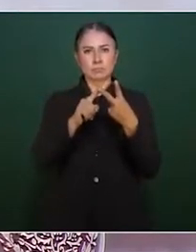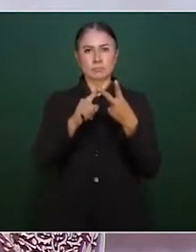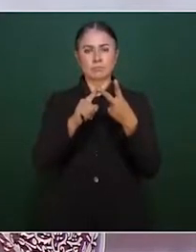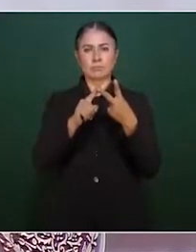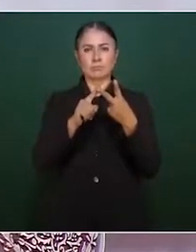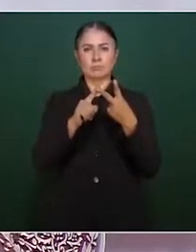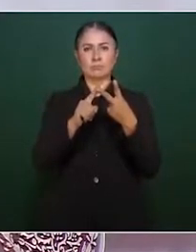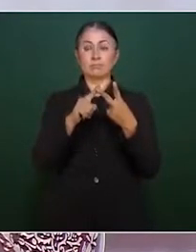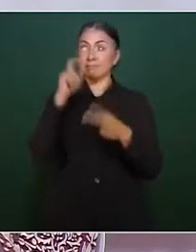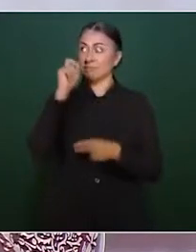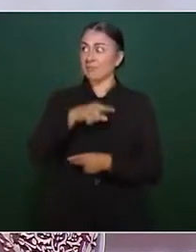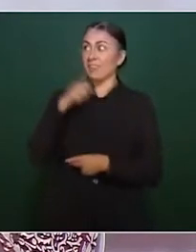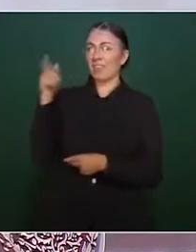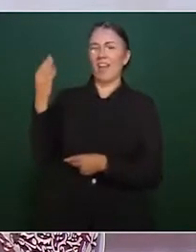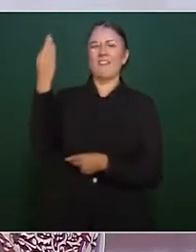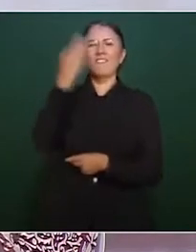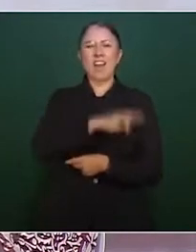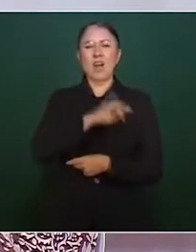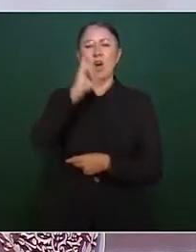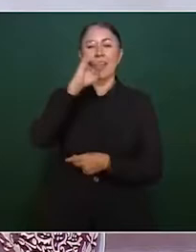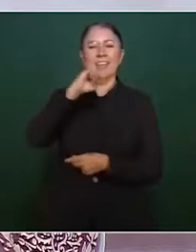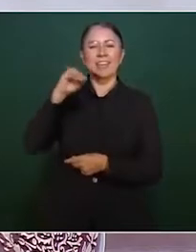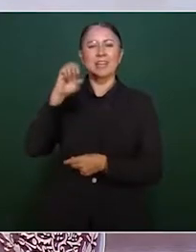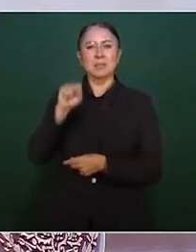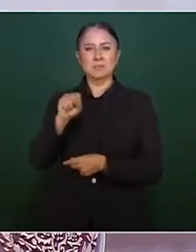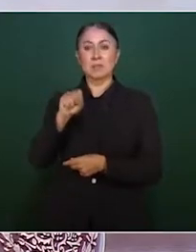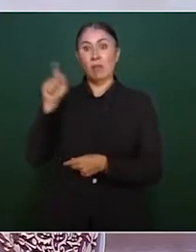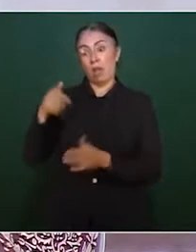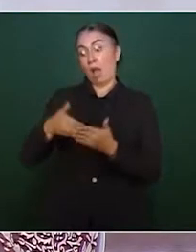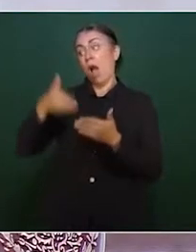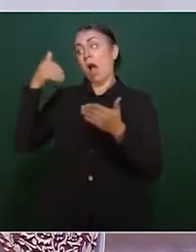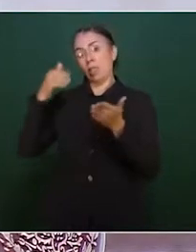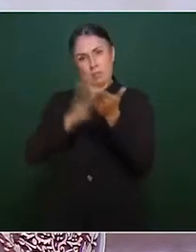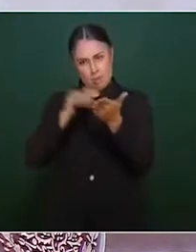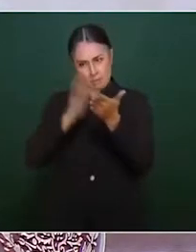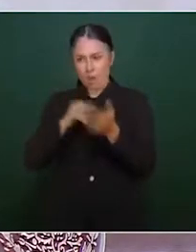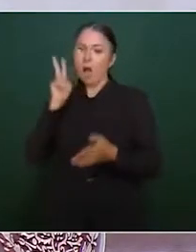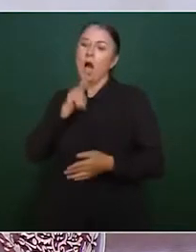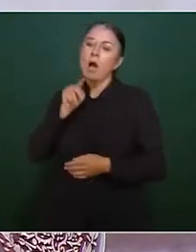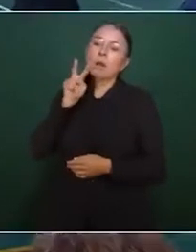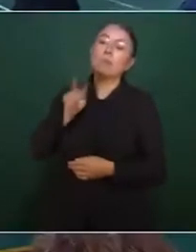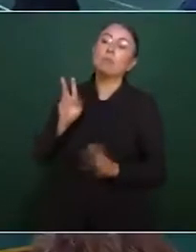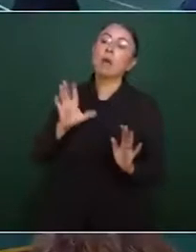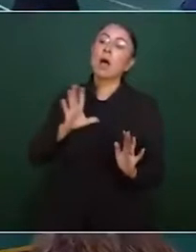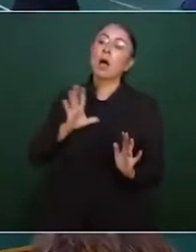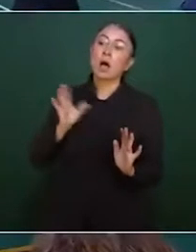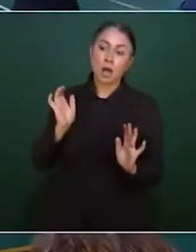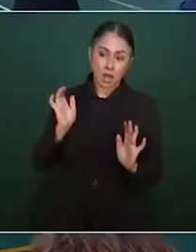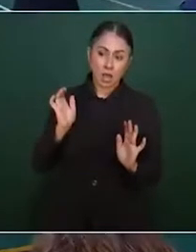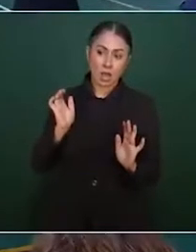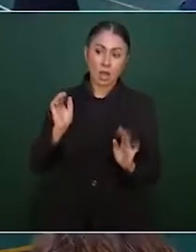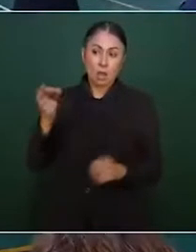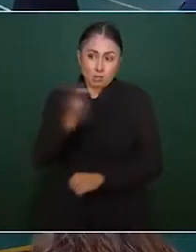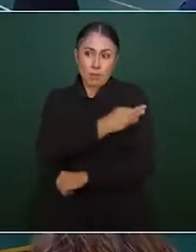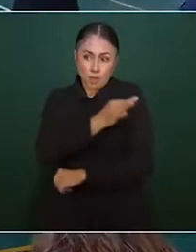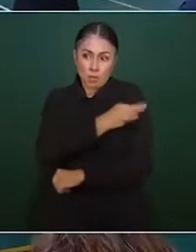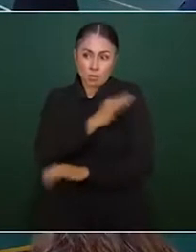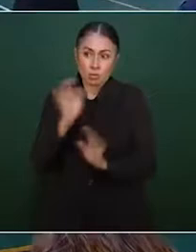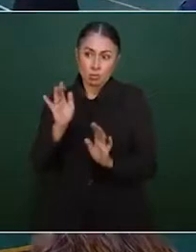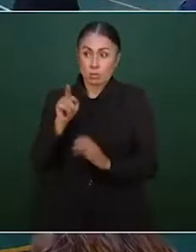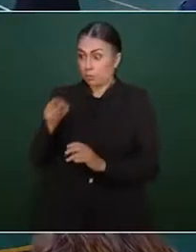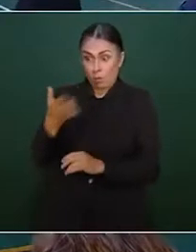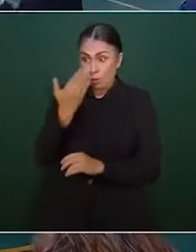También es falso que el IMSS solicite certificado de vacunación contra COVID-19 para ser atendido en sus